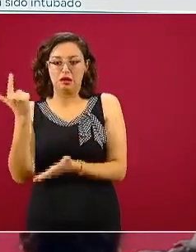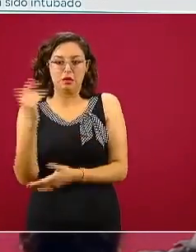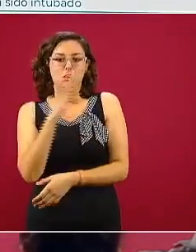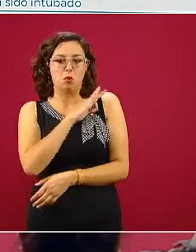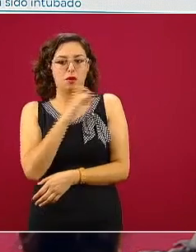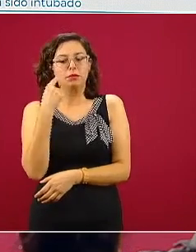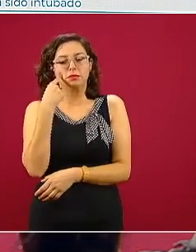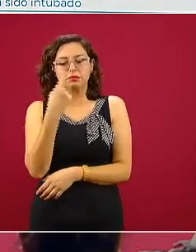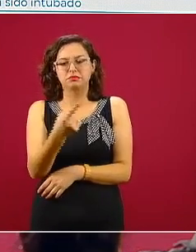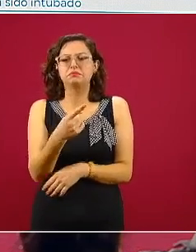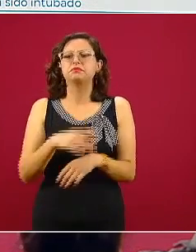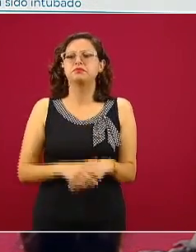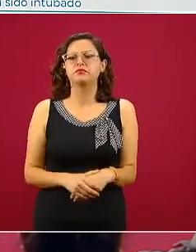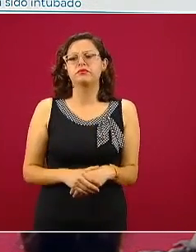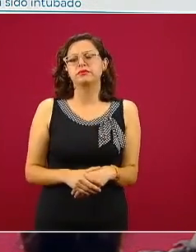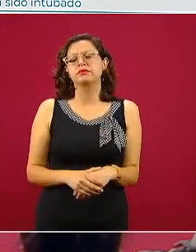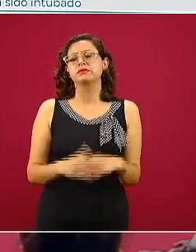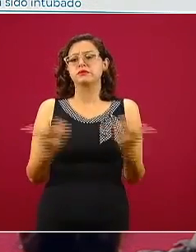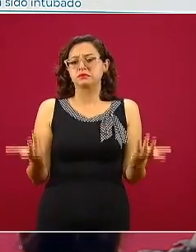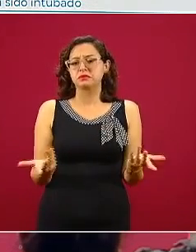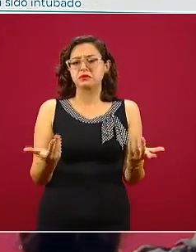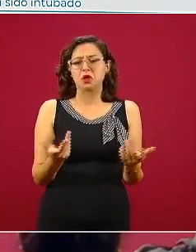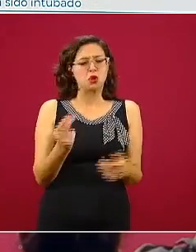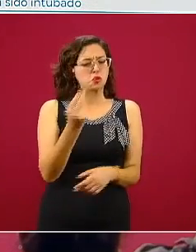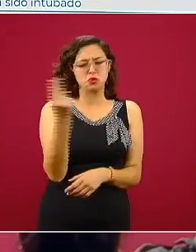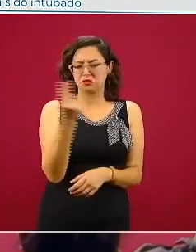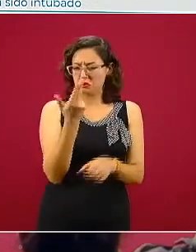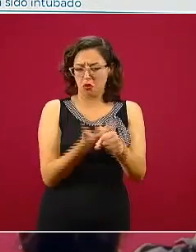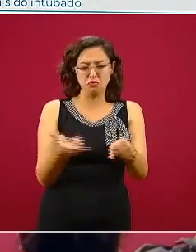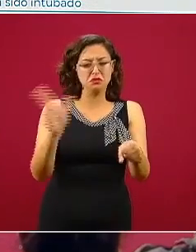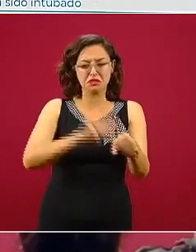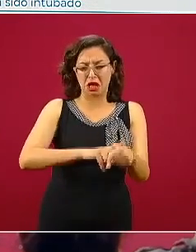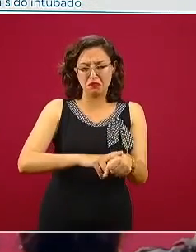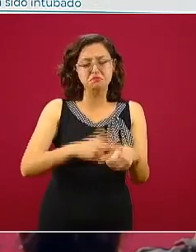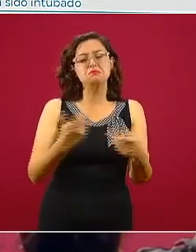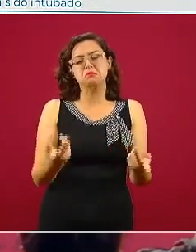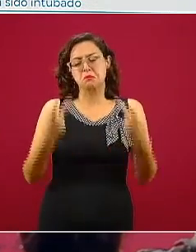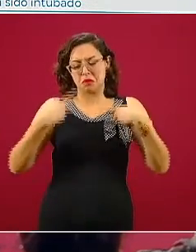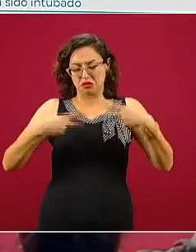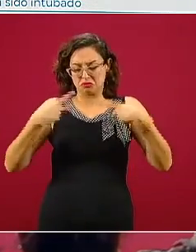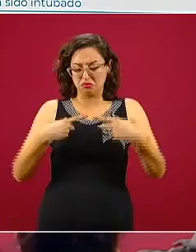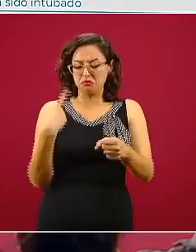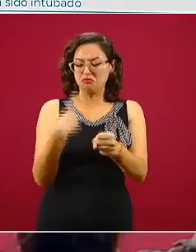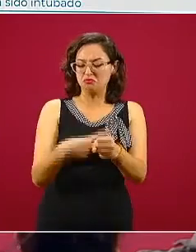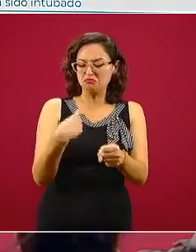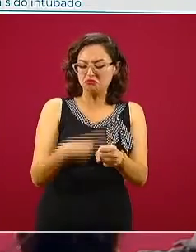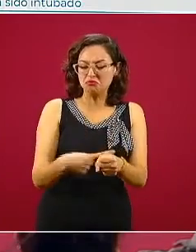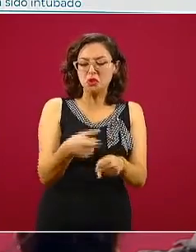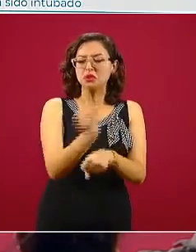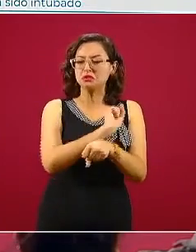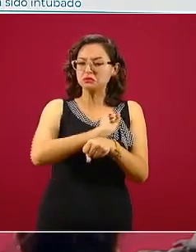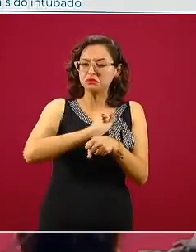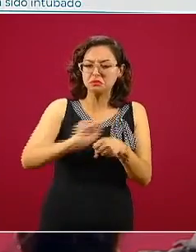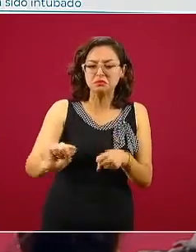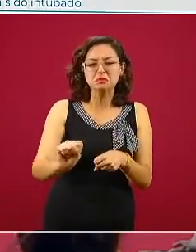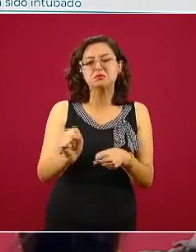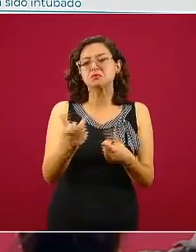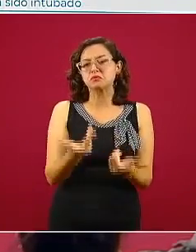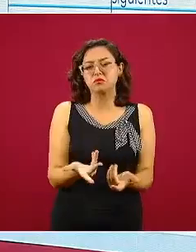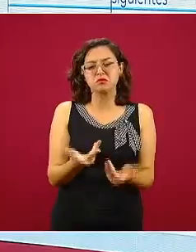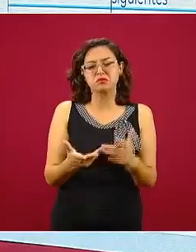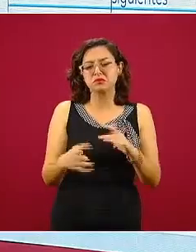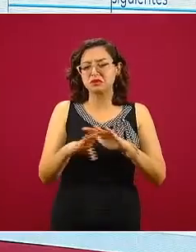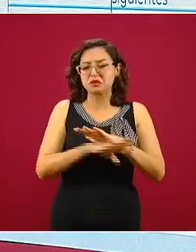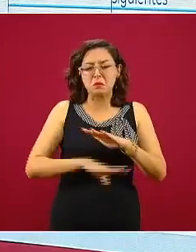tabla. Aquí los clasificamos como ambulatorios, es decir, personas que tienen una expresión leve, una expresión clínica con los síntomas